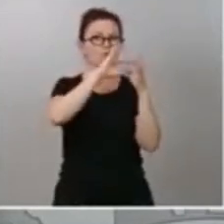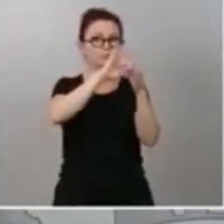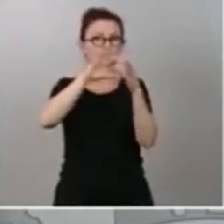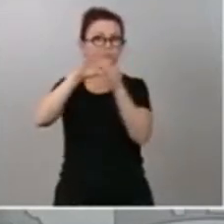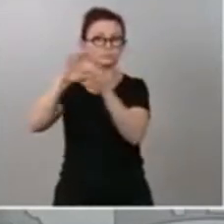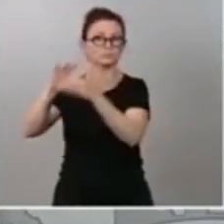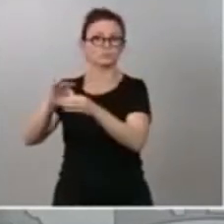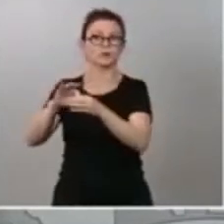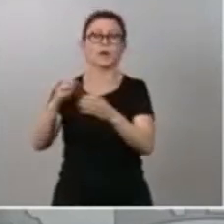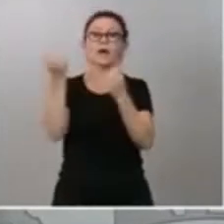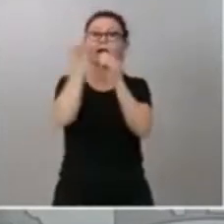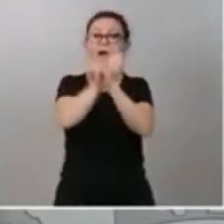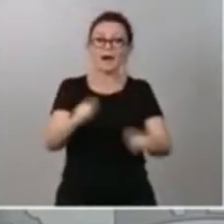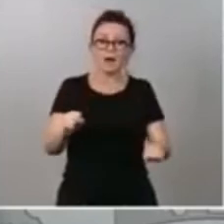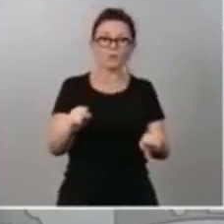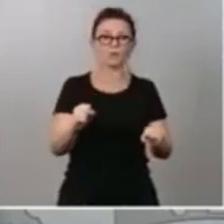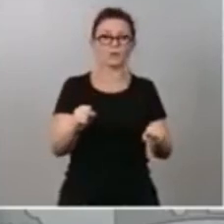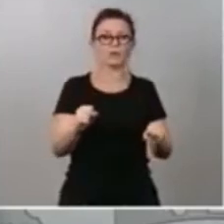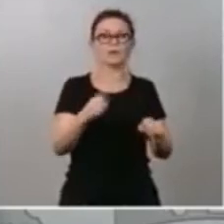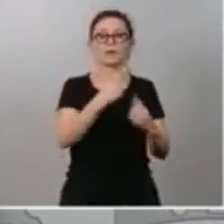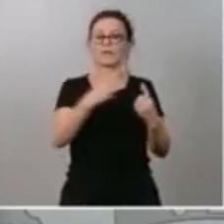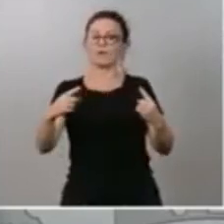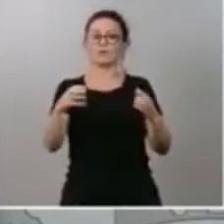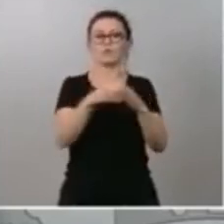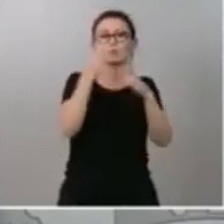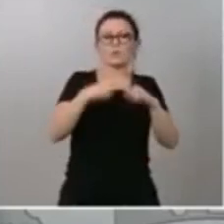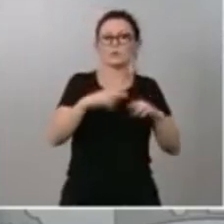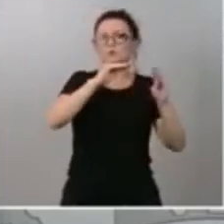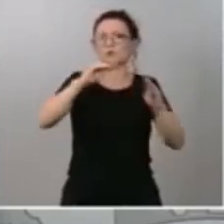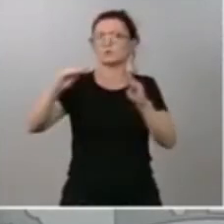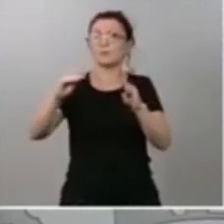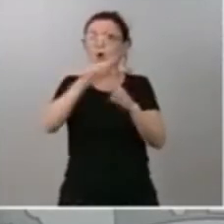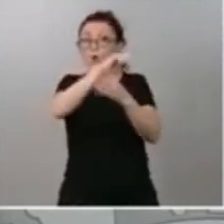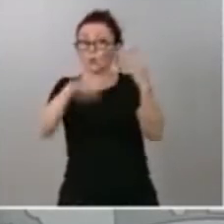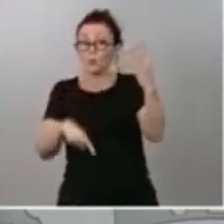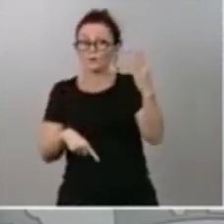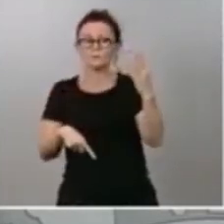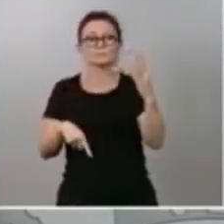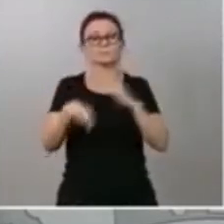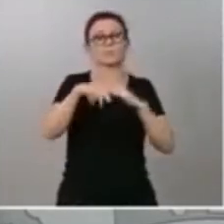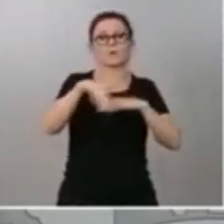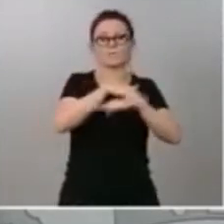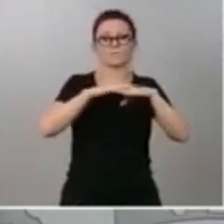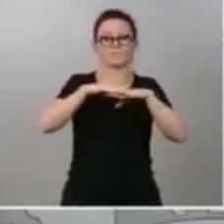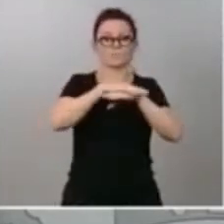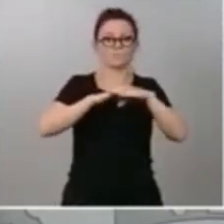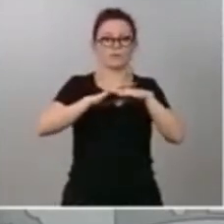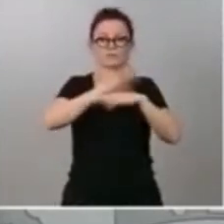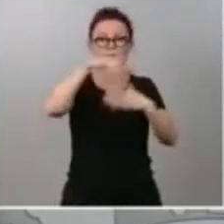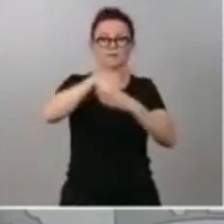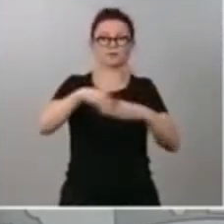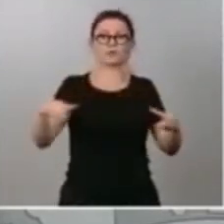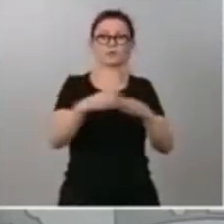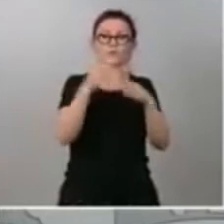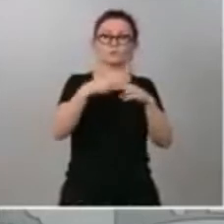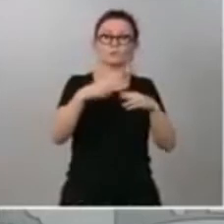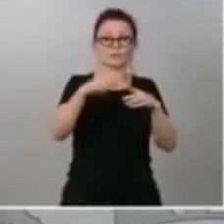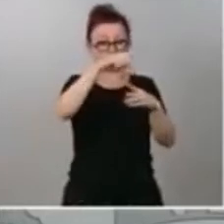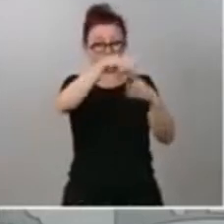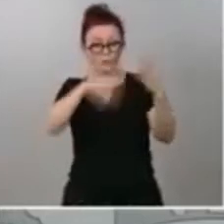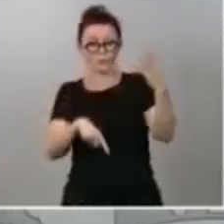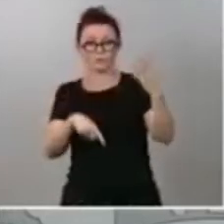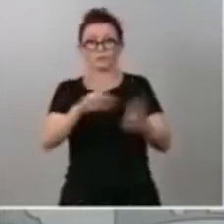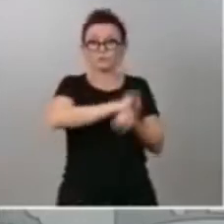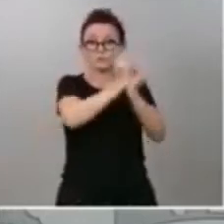transformaciones pueden concitar en el respaldo de la mayoría de las fuerzas políticas porque estas cuatro grandes transformaciones son las que nos van a